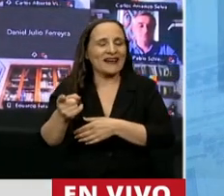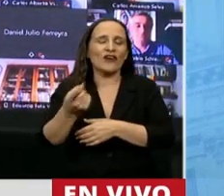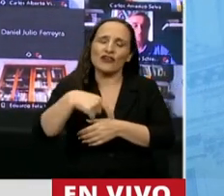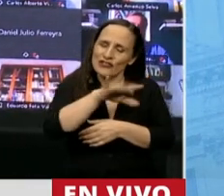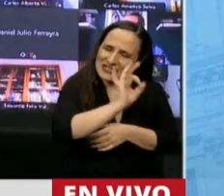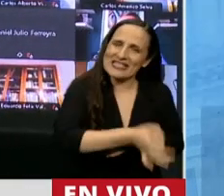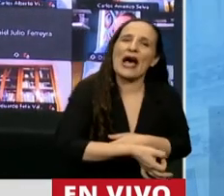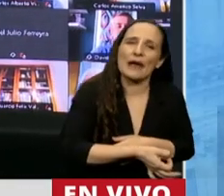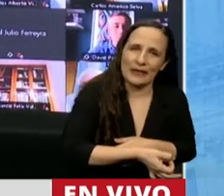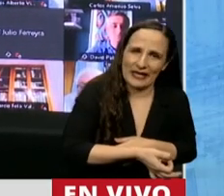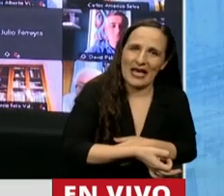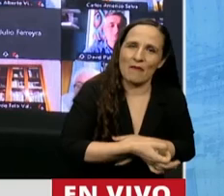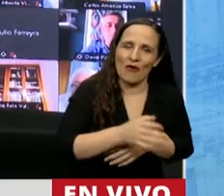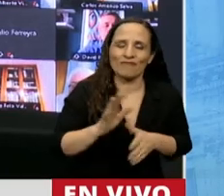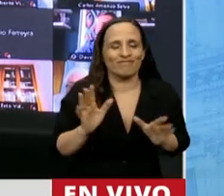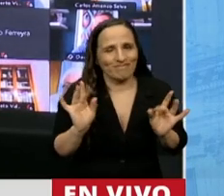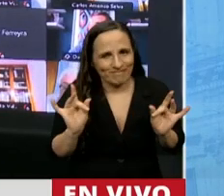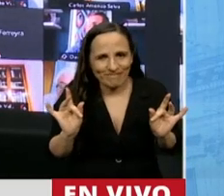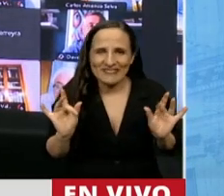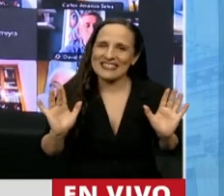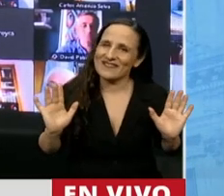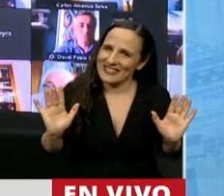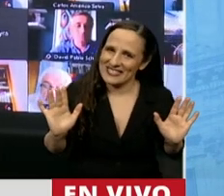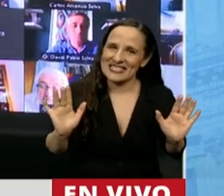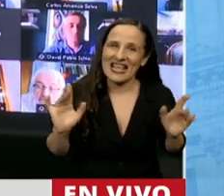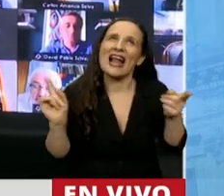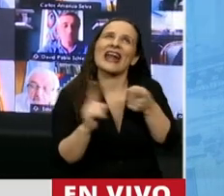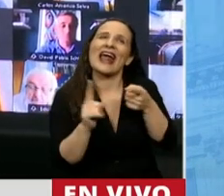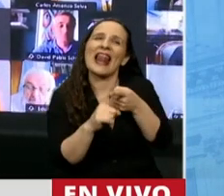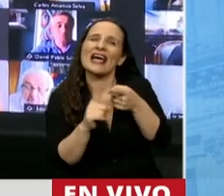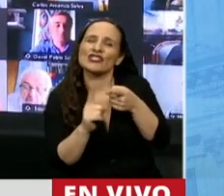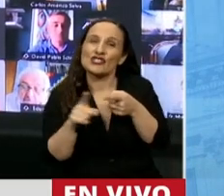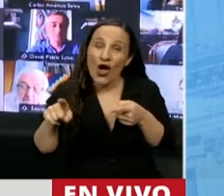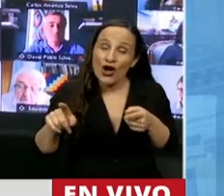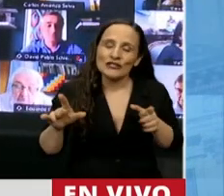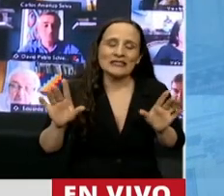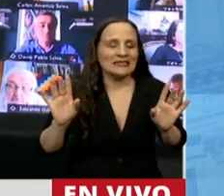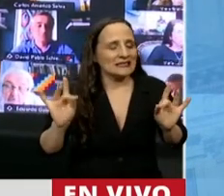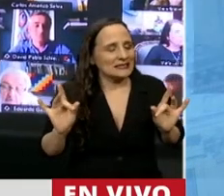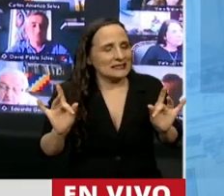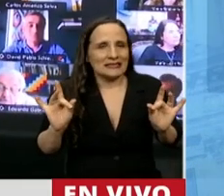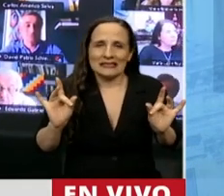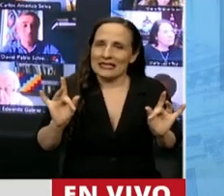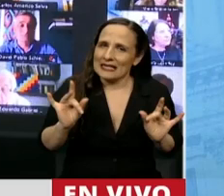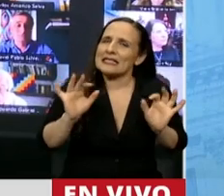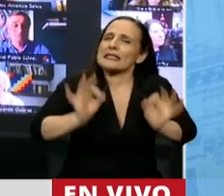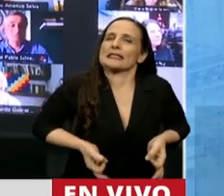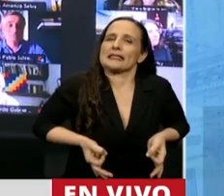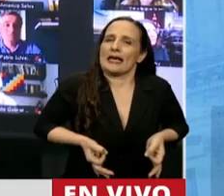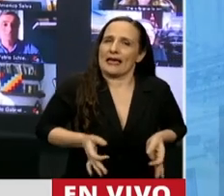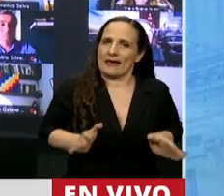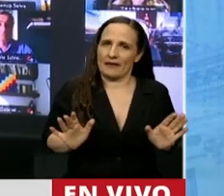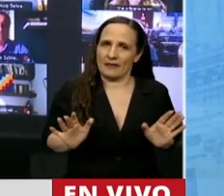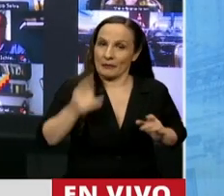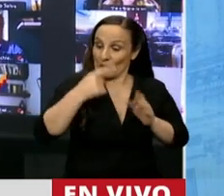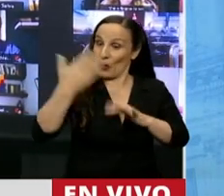convivencia iban a ser difíciles. Que sostener la relación con ustedes iba a ser demasiado complicado. Mirá, la última